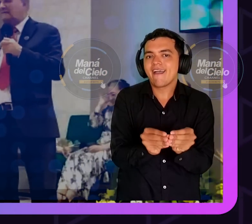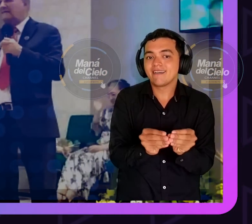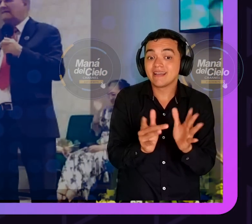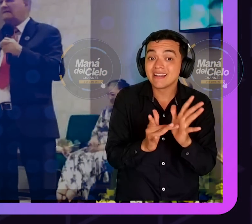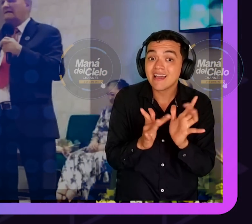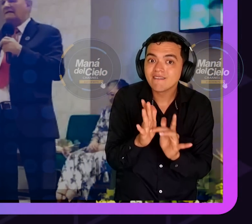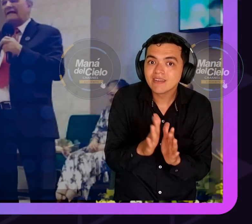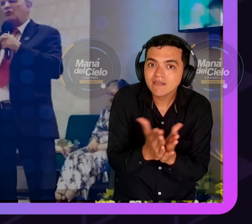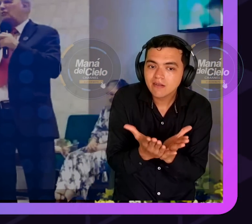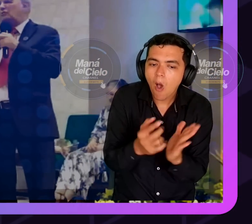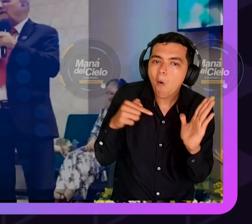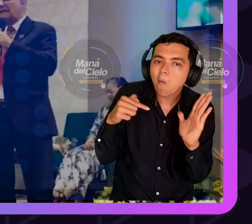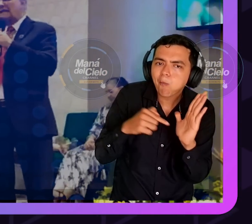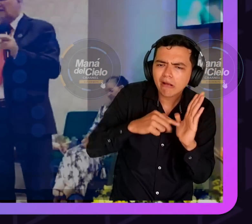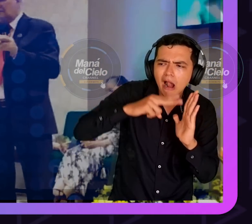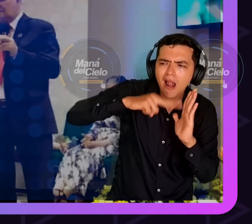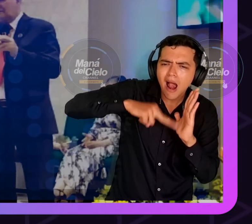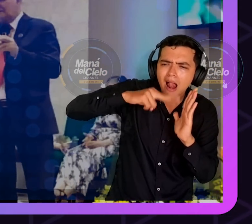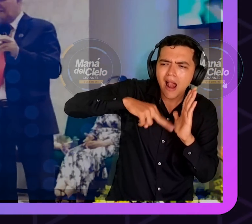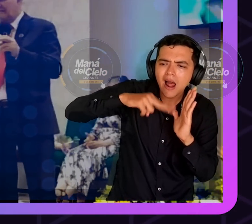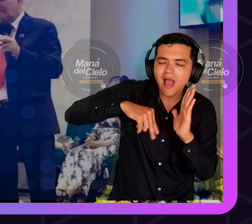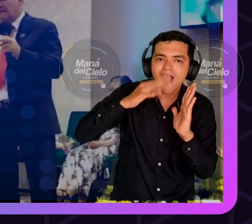que no tienen regreso.